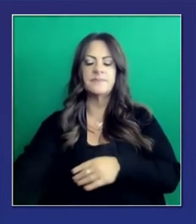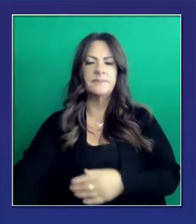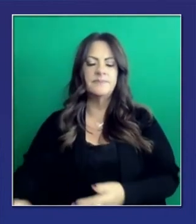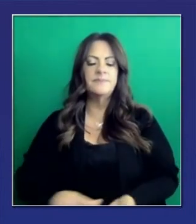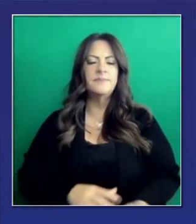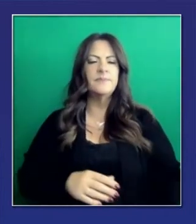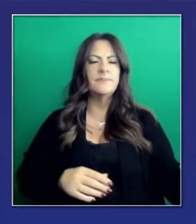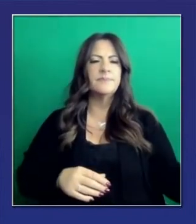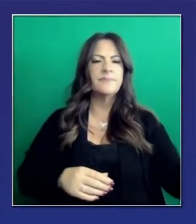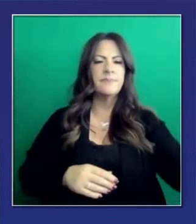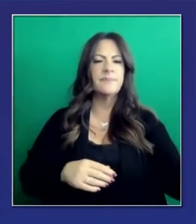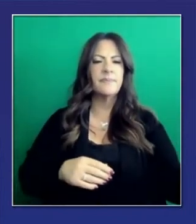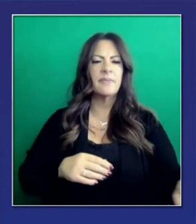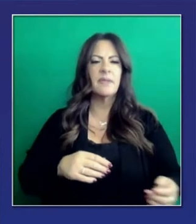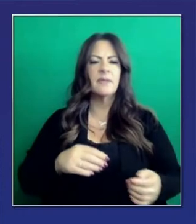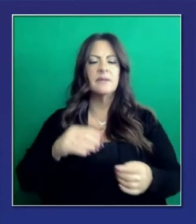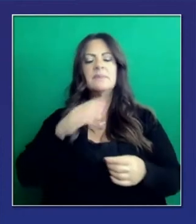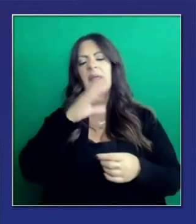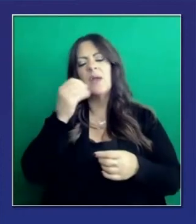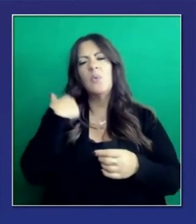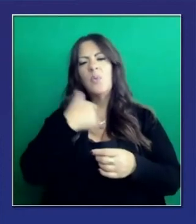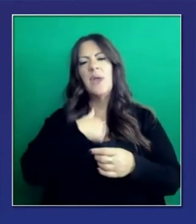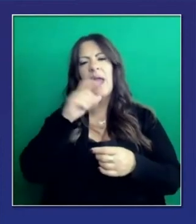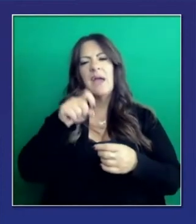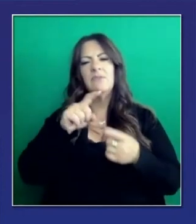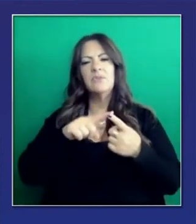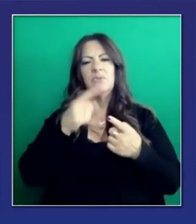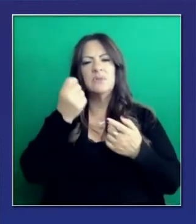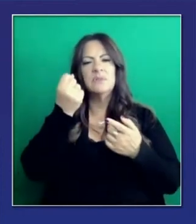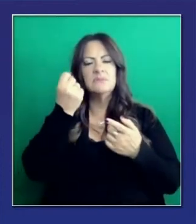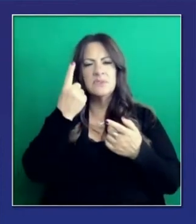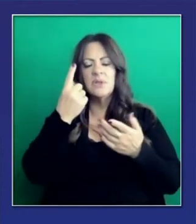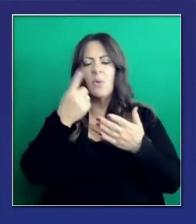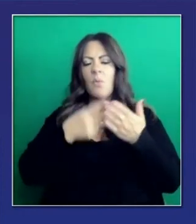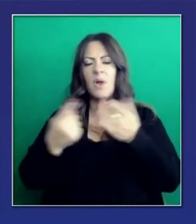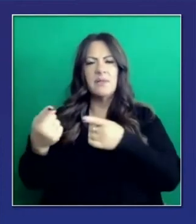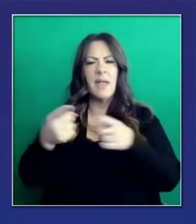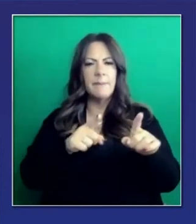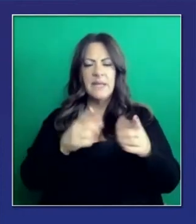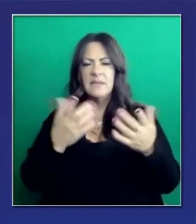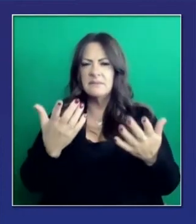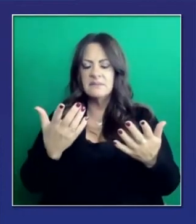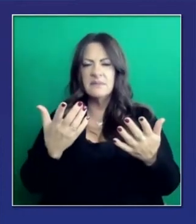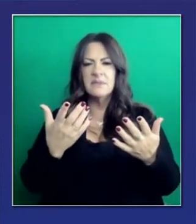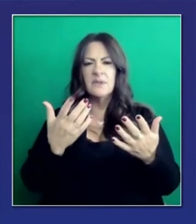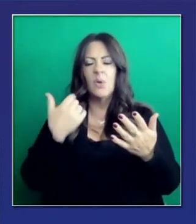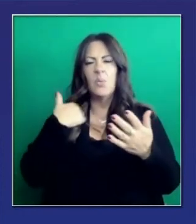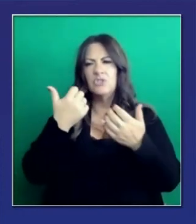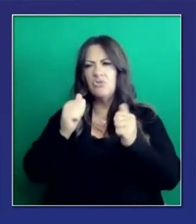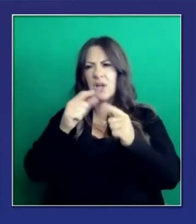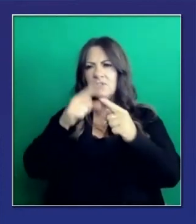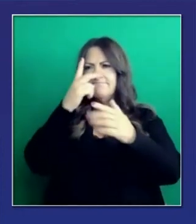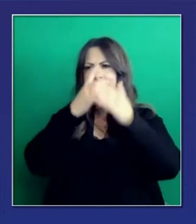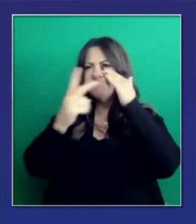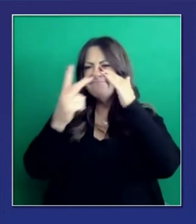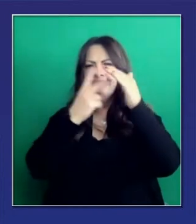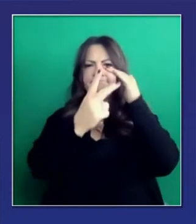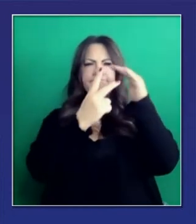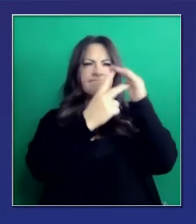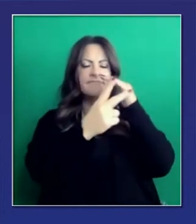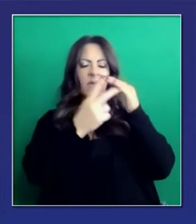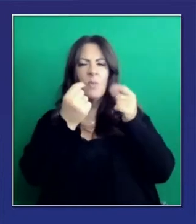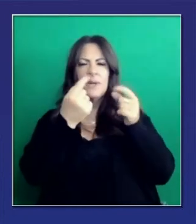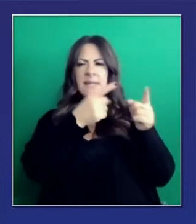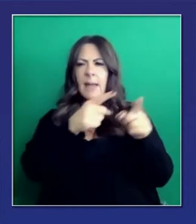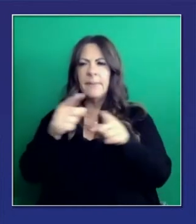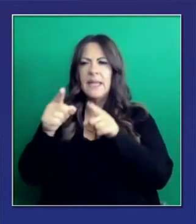Esto crea toda una situación que tenemos que tratar de entender. Sabemos que siempre queremos proyectar el